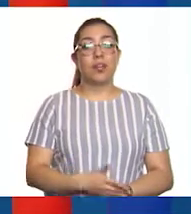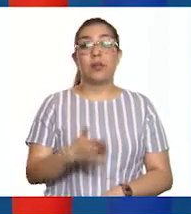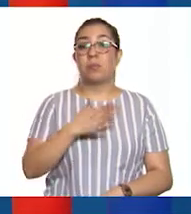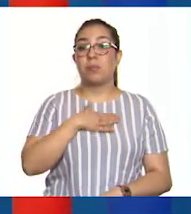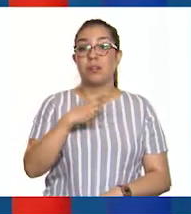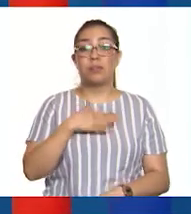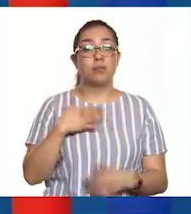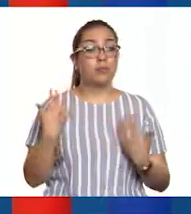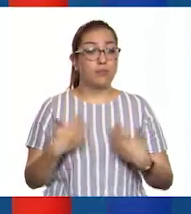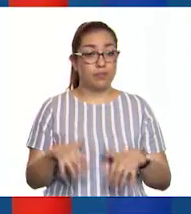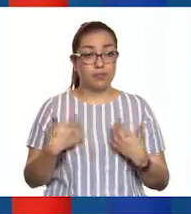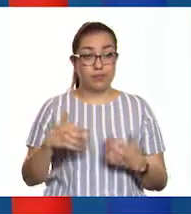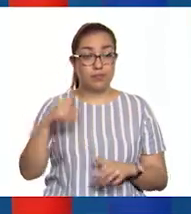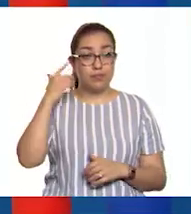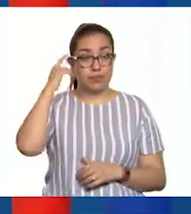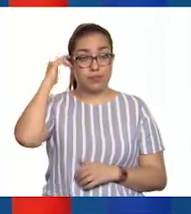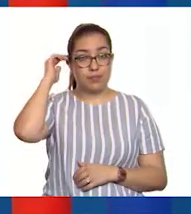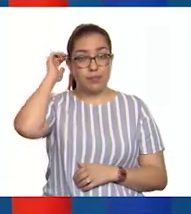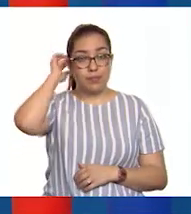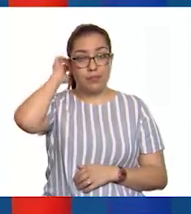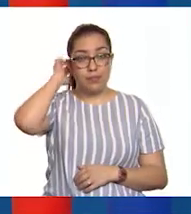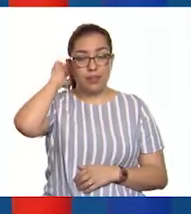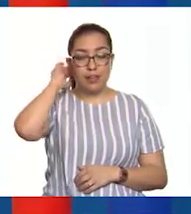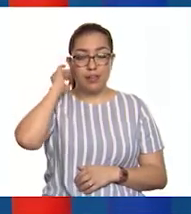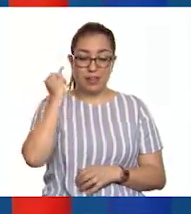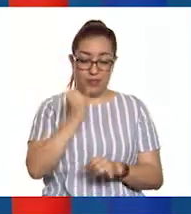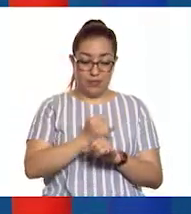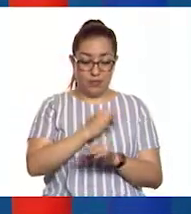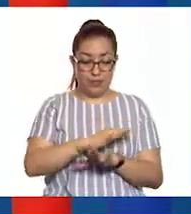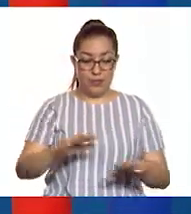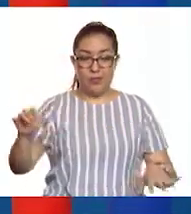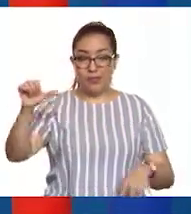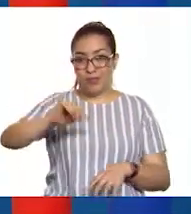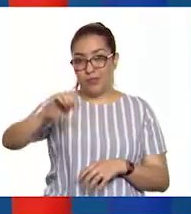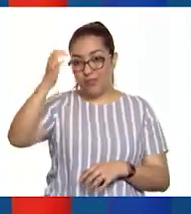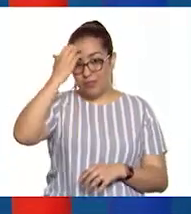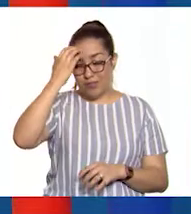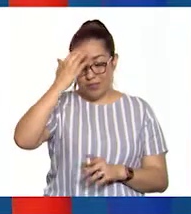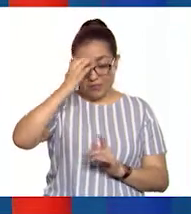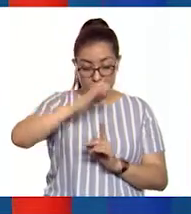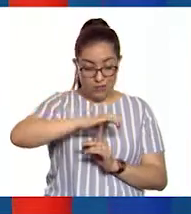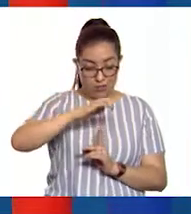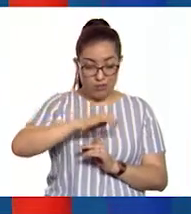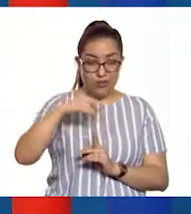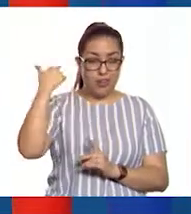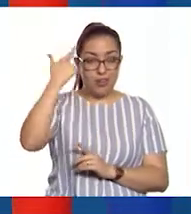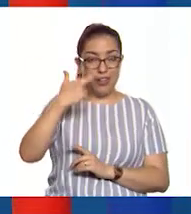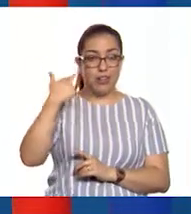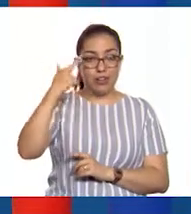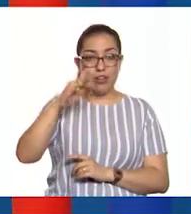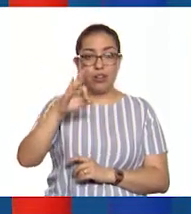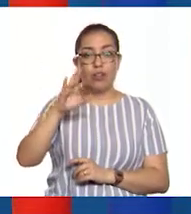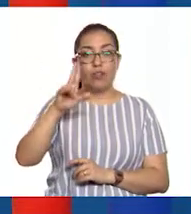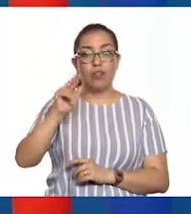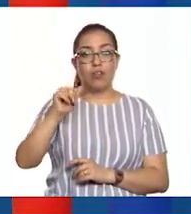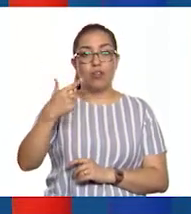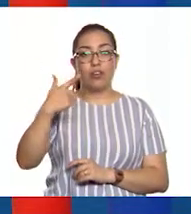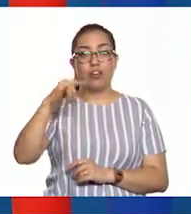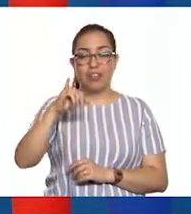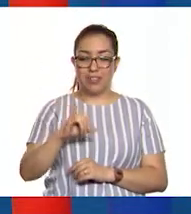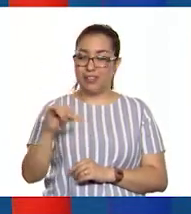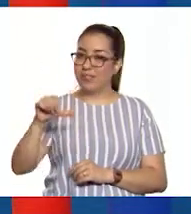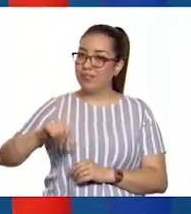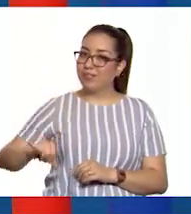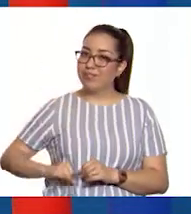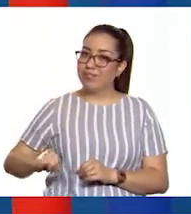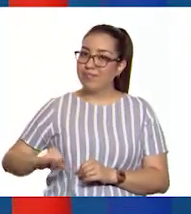información sobre el reino fungi, maestro. El reino de los hongos. Bueno, nos ha compartido una información muy interesante a las alumnas y a los alumnos